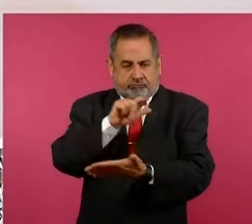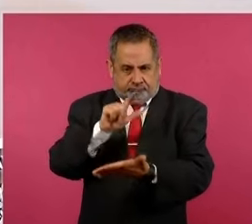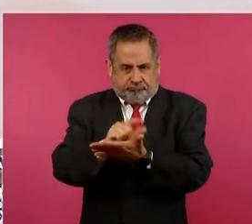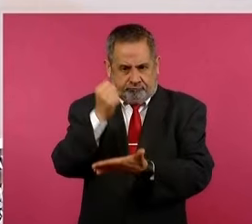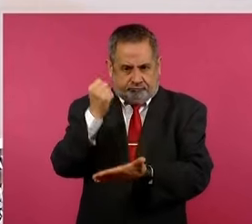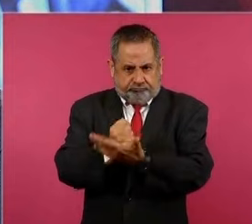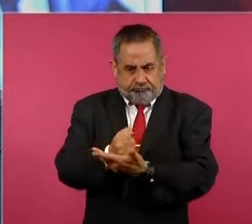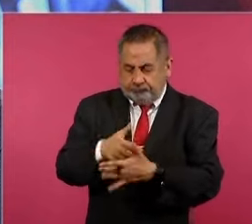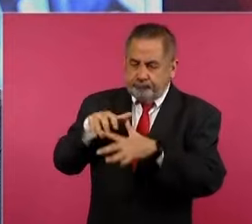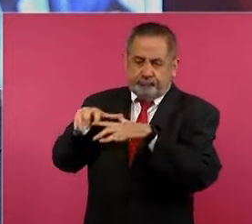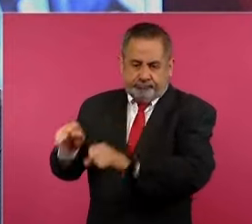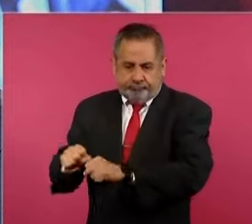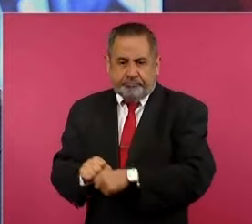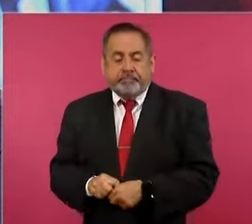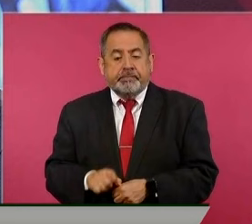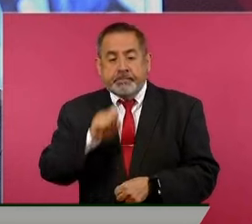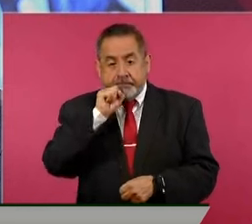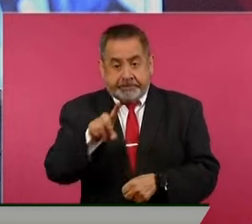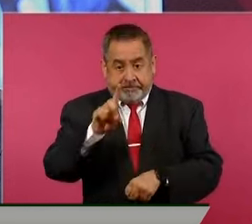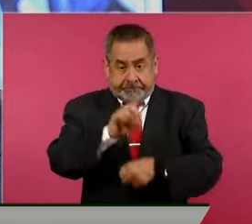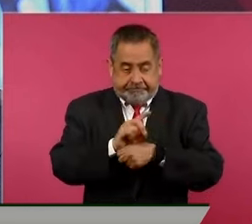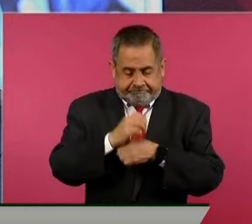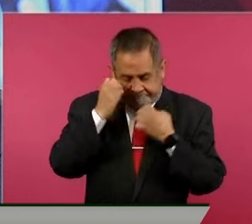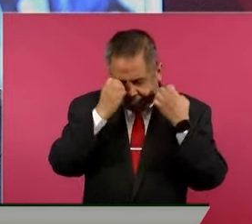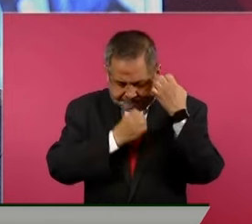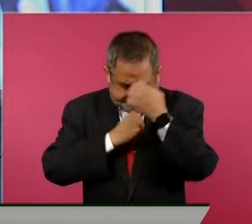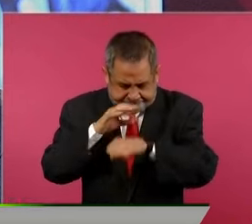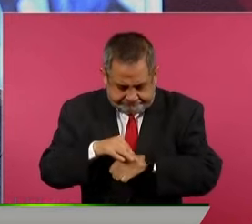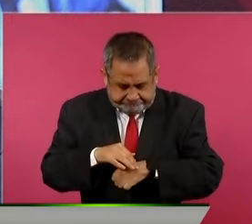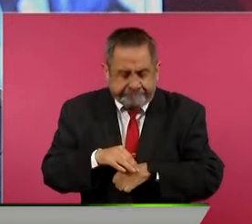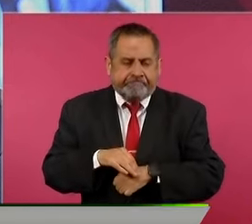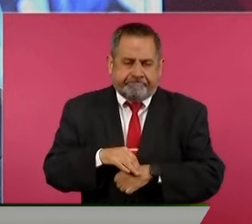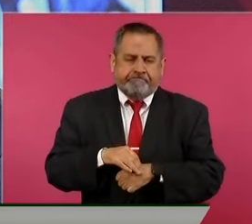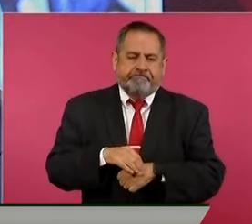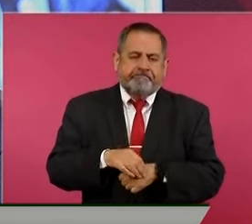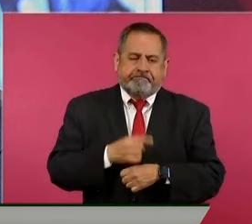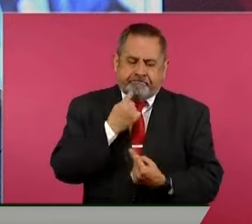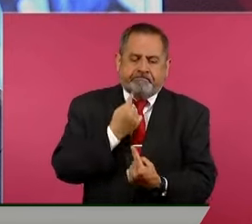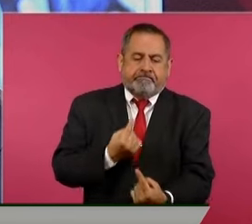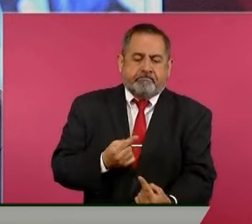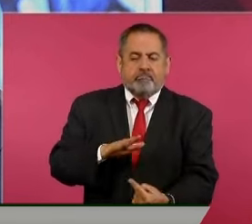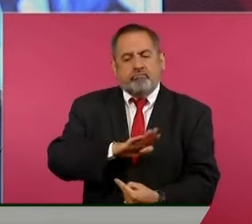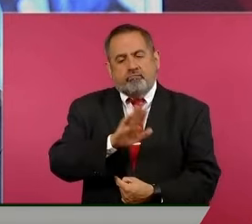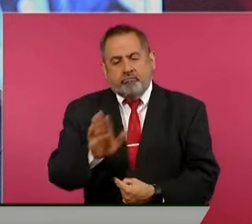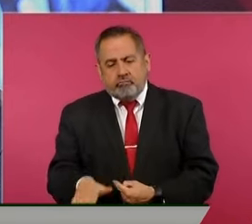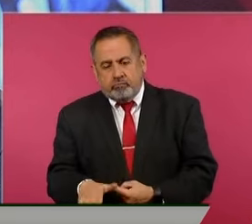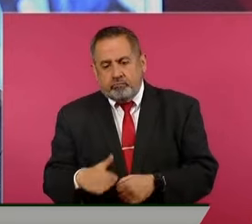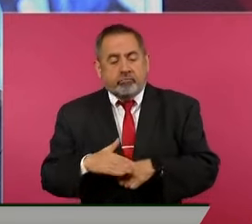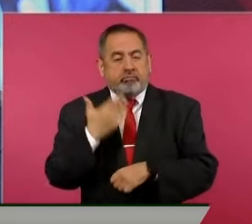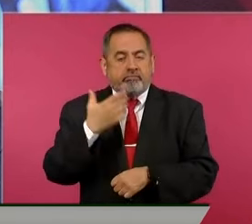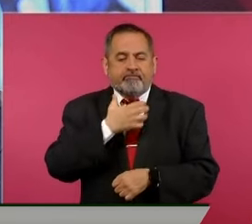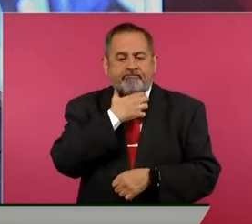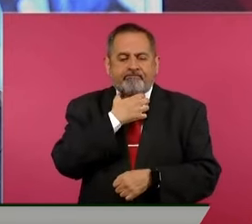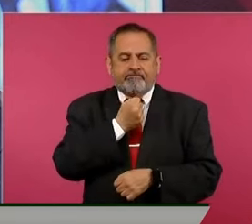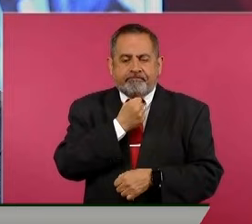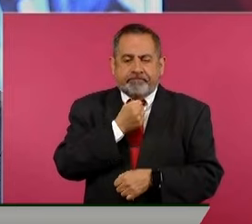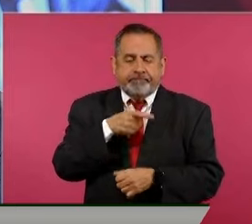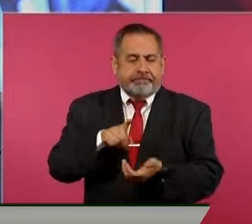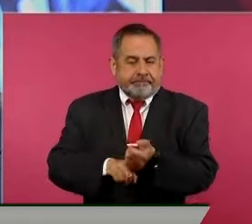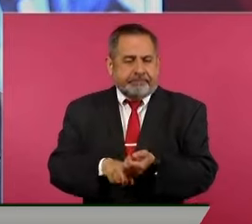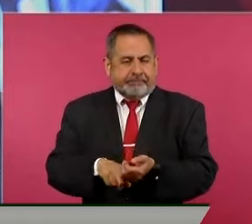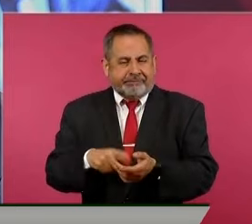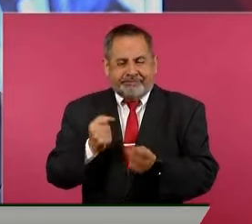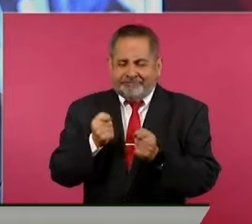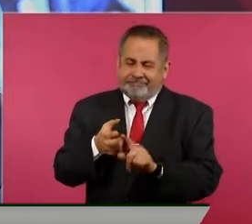El CEMEFO concluye con la necropsia y determina que la causa de la muerte de Camila había sido asfixia mecánica e